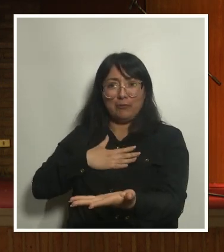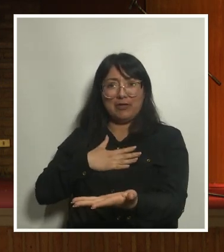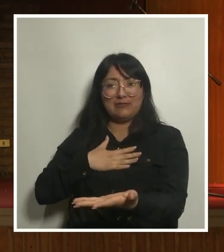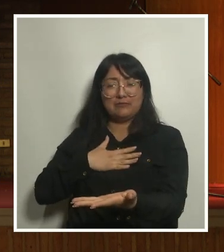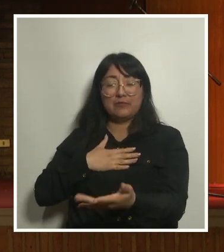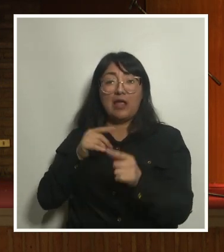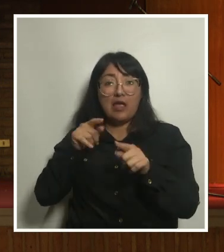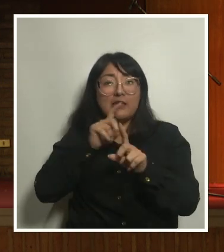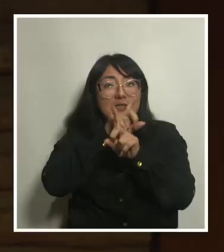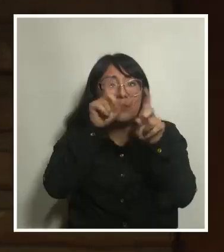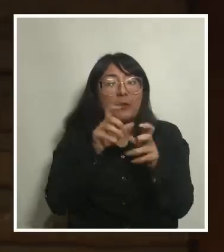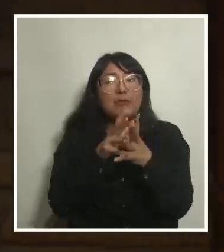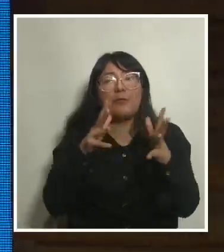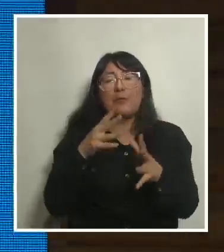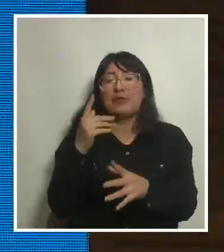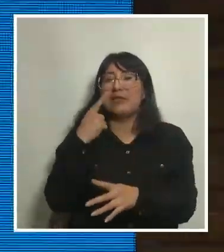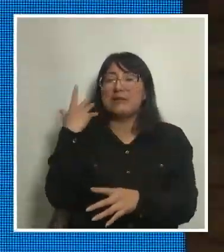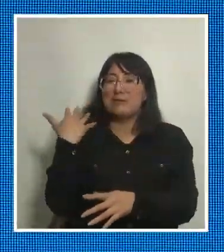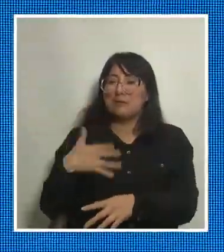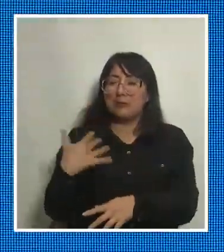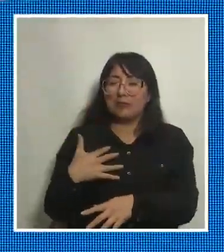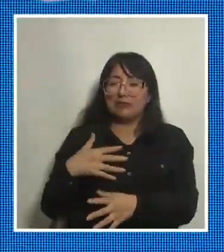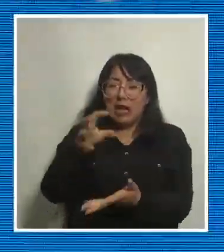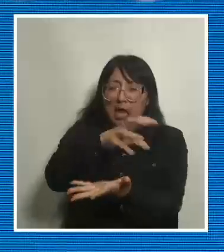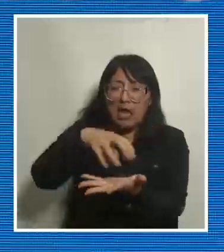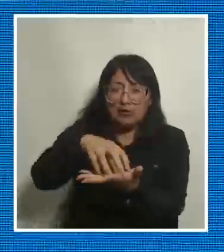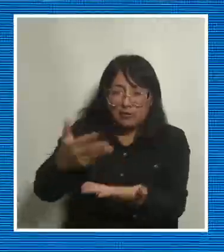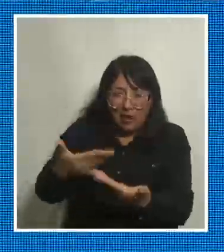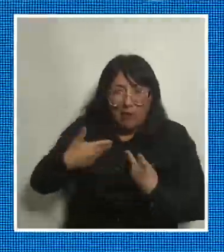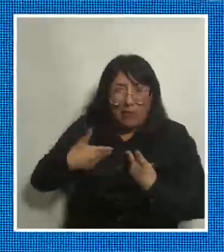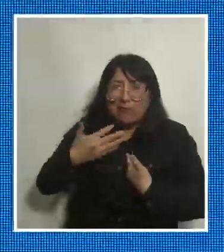Esa pregunta es súper interesante. ¿Qué debería hacer la ciudad por mí?